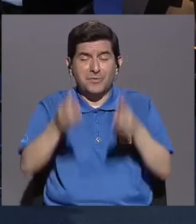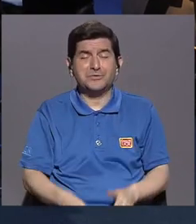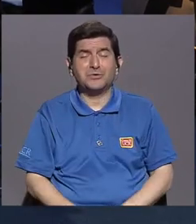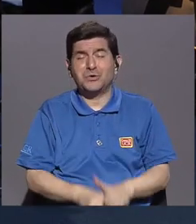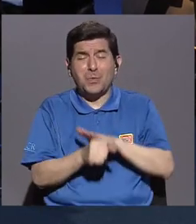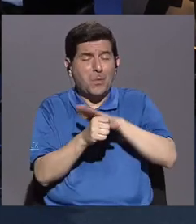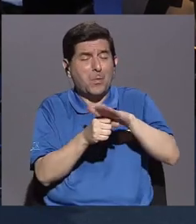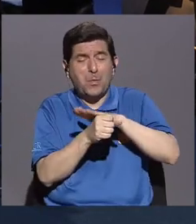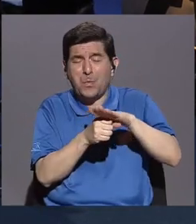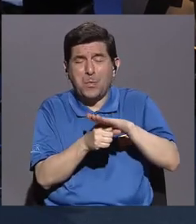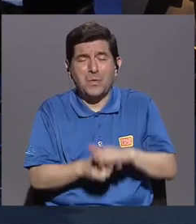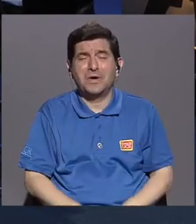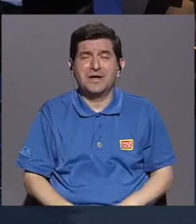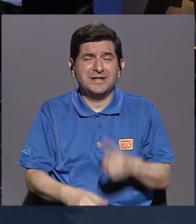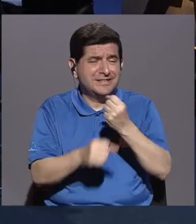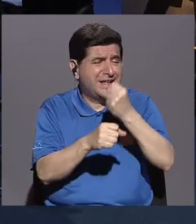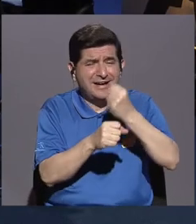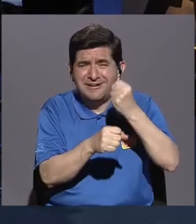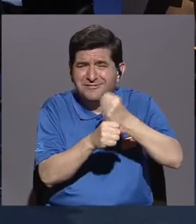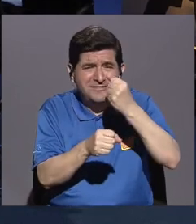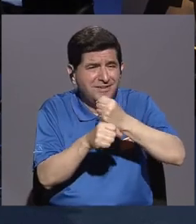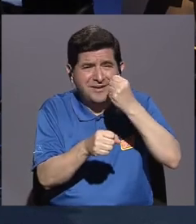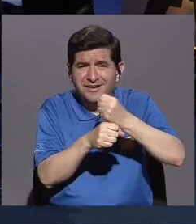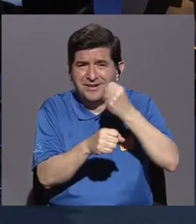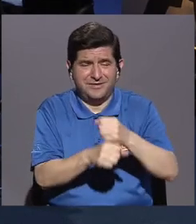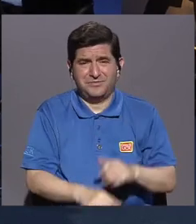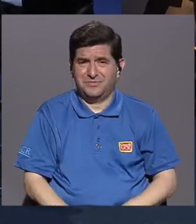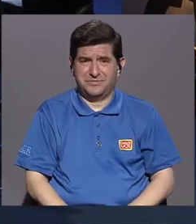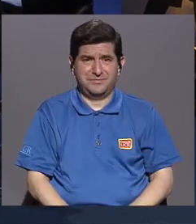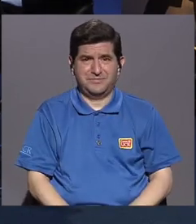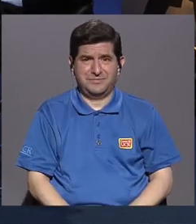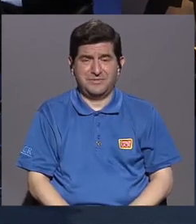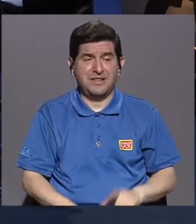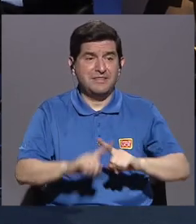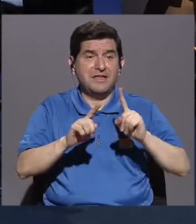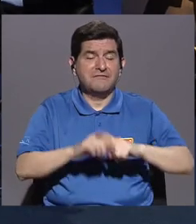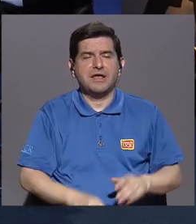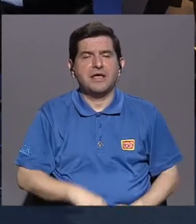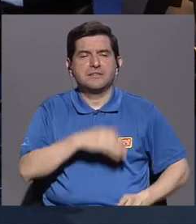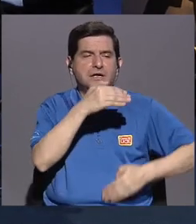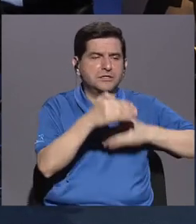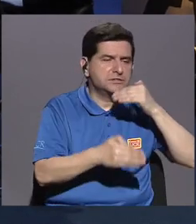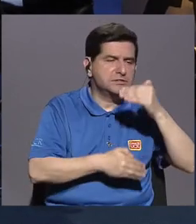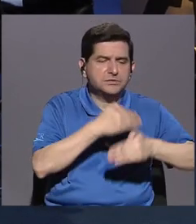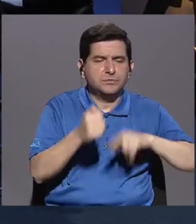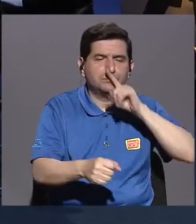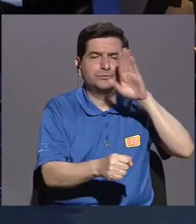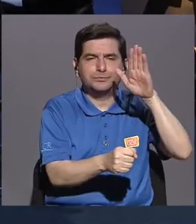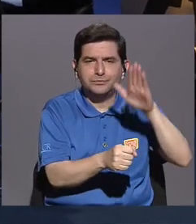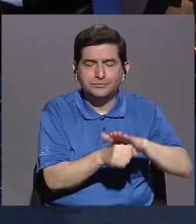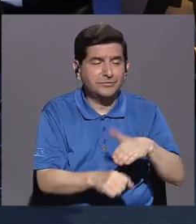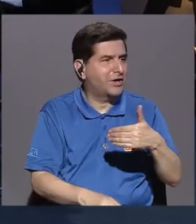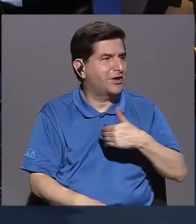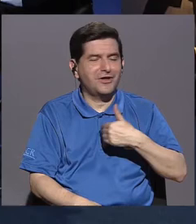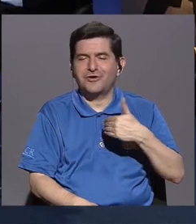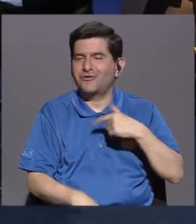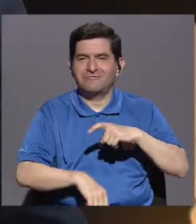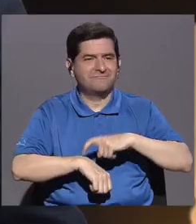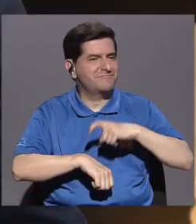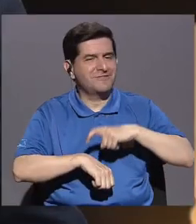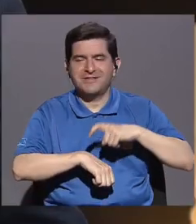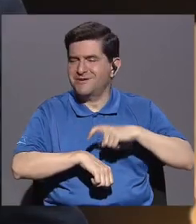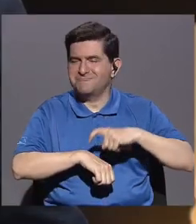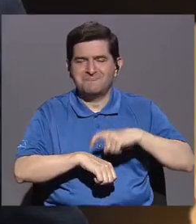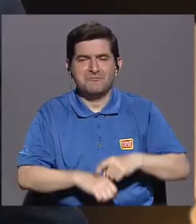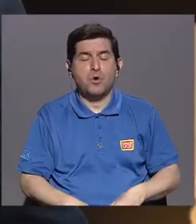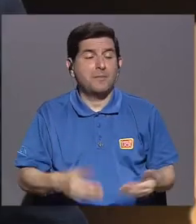llenísimo de labores, de rutinas que debe de seguir y no tiene tanto tiempo